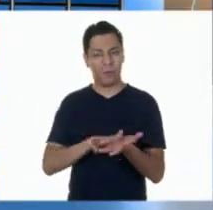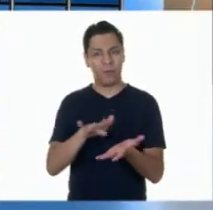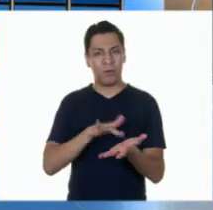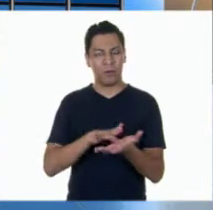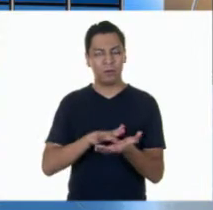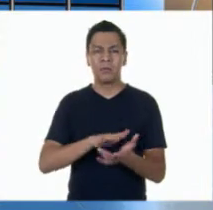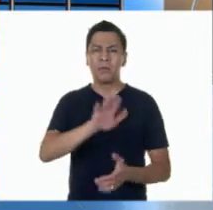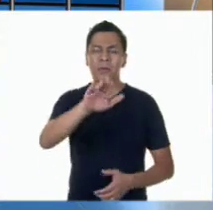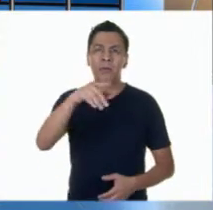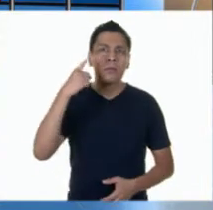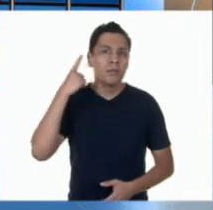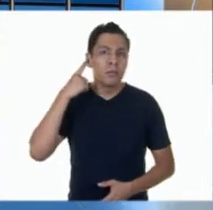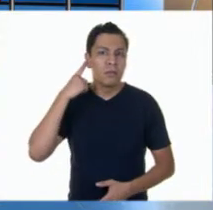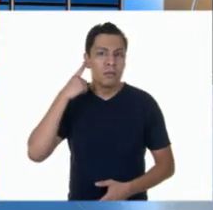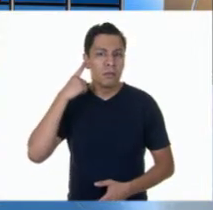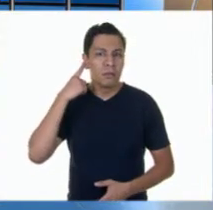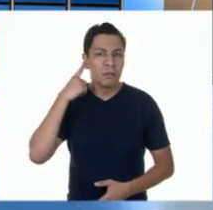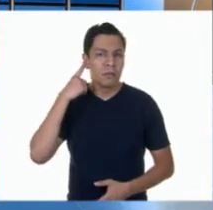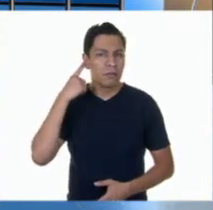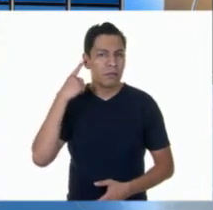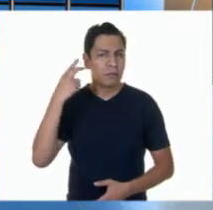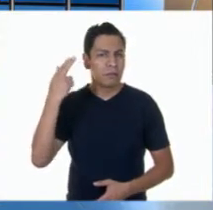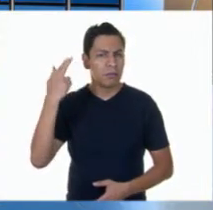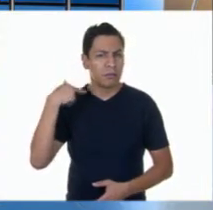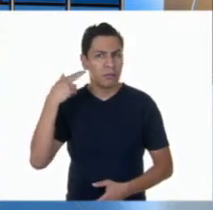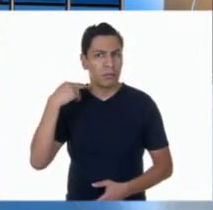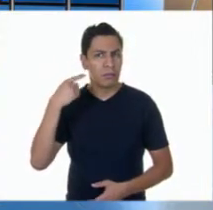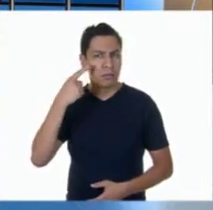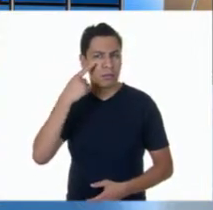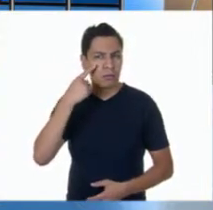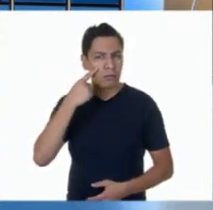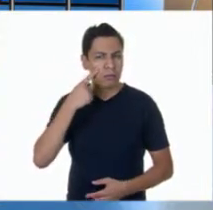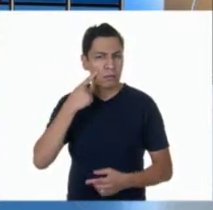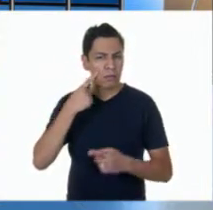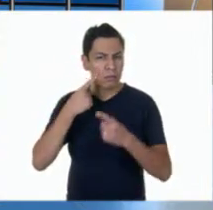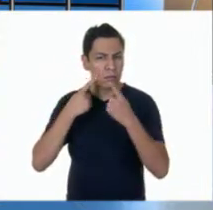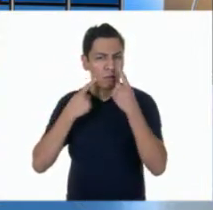¿Escuchas eso? Sí. ¿Qué es eso? ¿Qué suena?